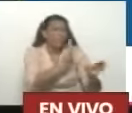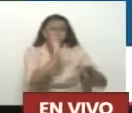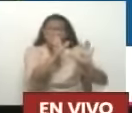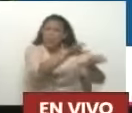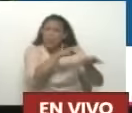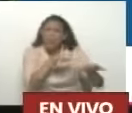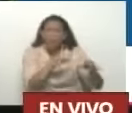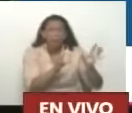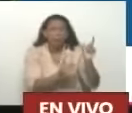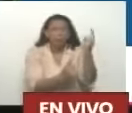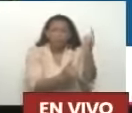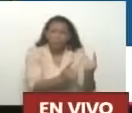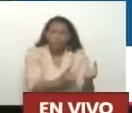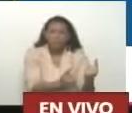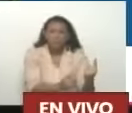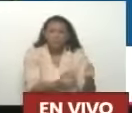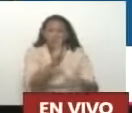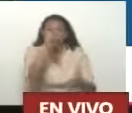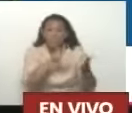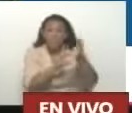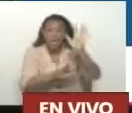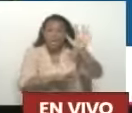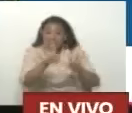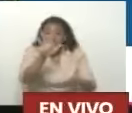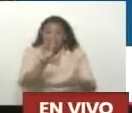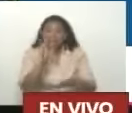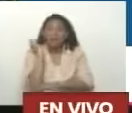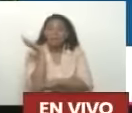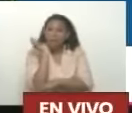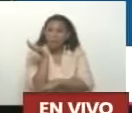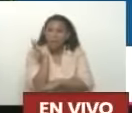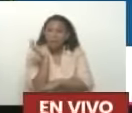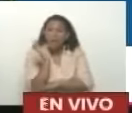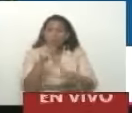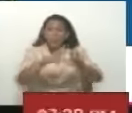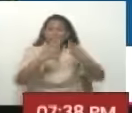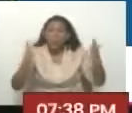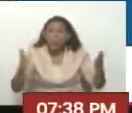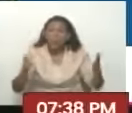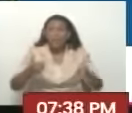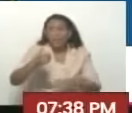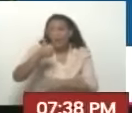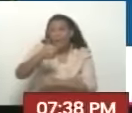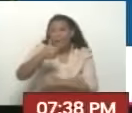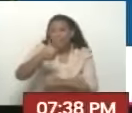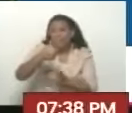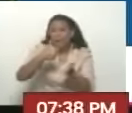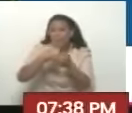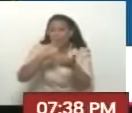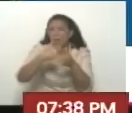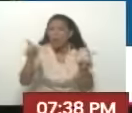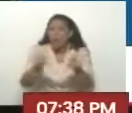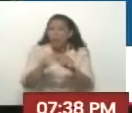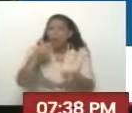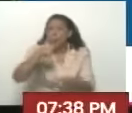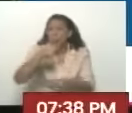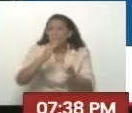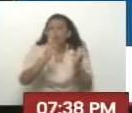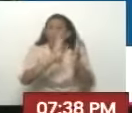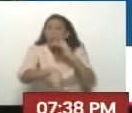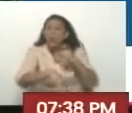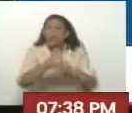La oposición Nos ganó En el 2015 Una elección parlamentaria Con una tarjeta De la manita Que engañaron A la gente Que la última cola